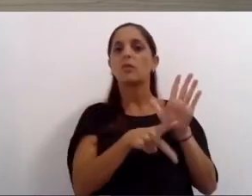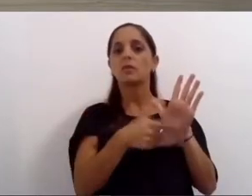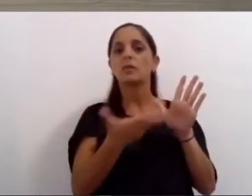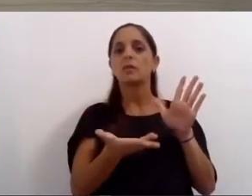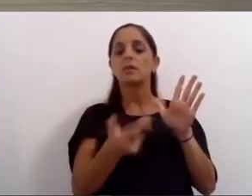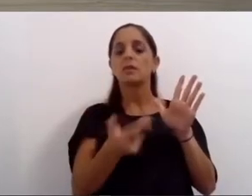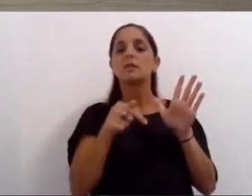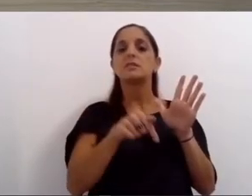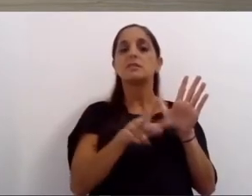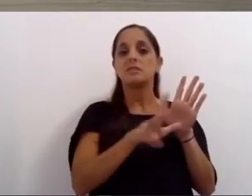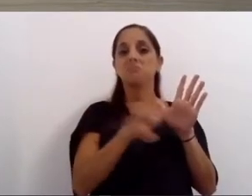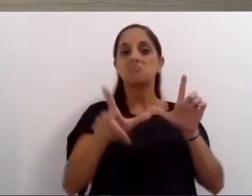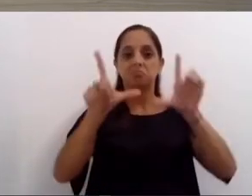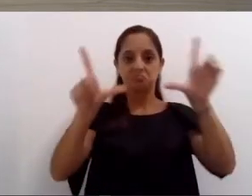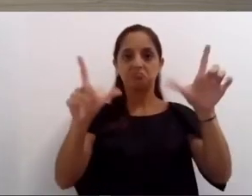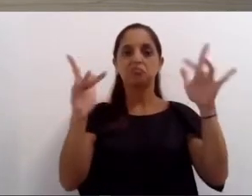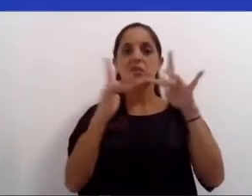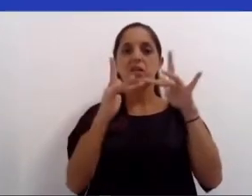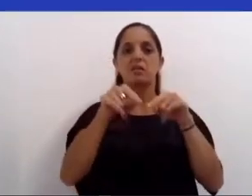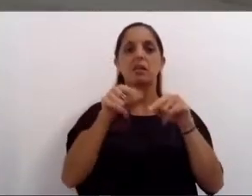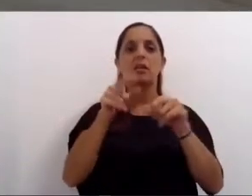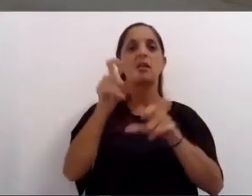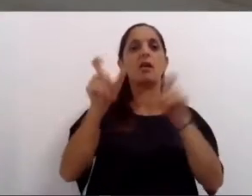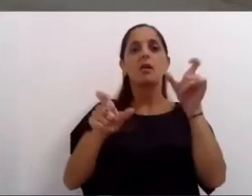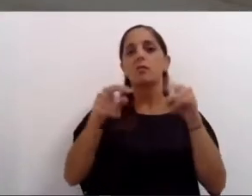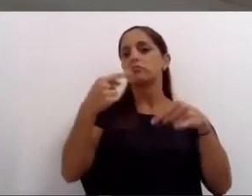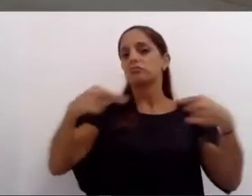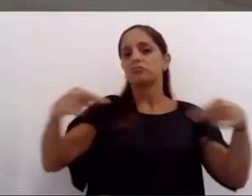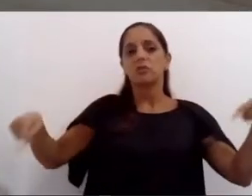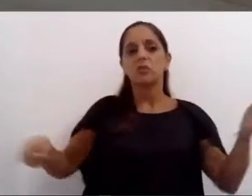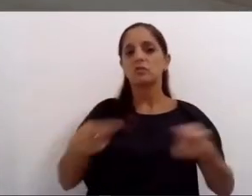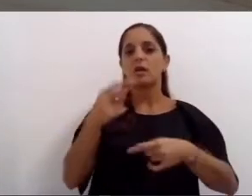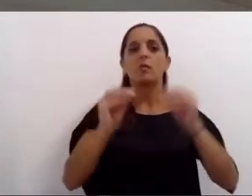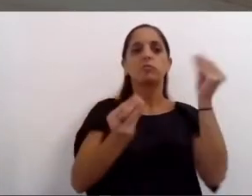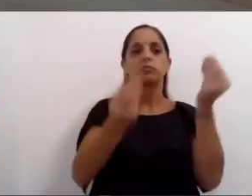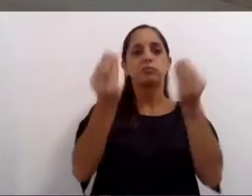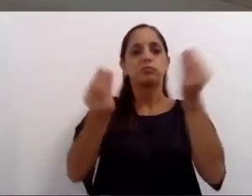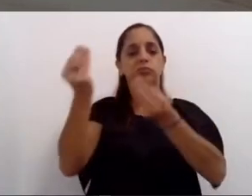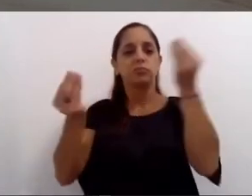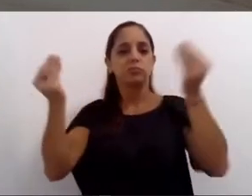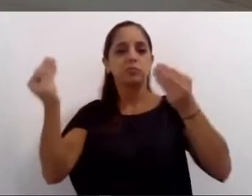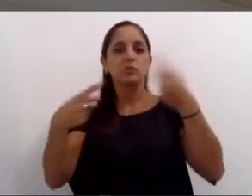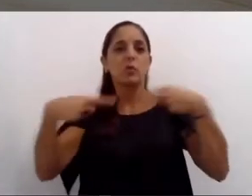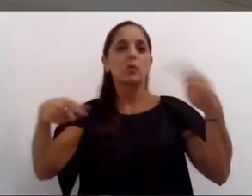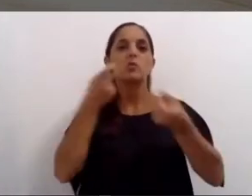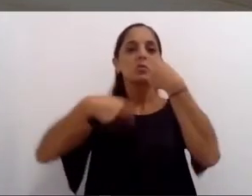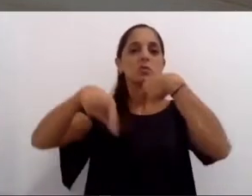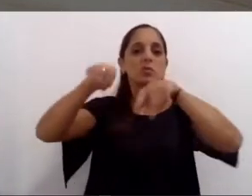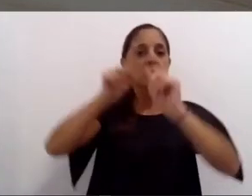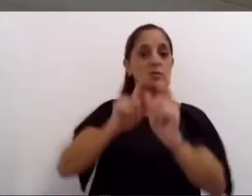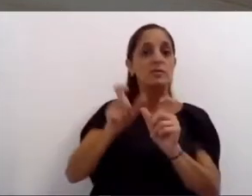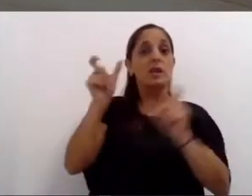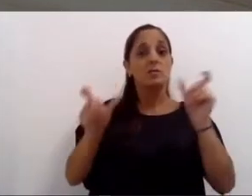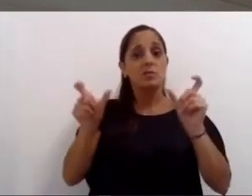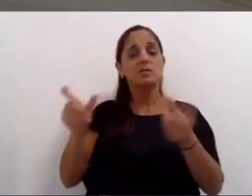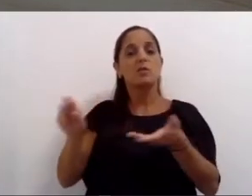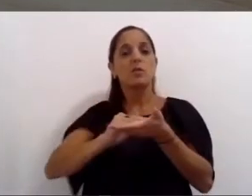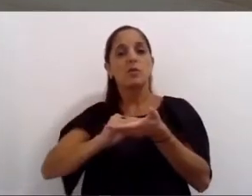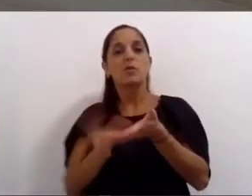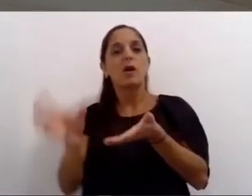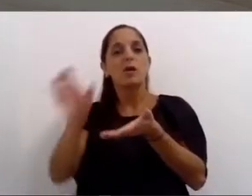la plataforma cuenta con más de 25.000 productos publicados y más de 5.500 usuarios registrados